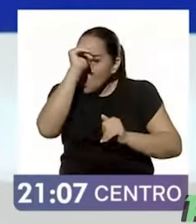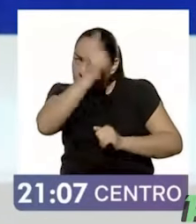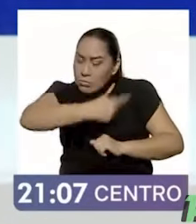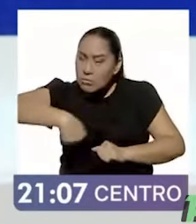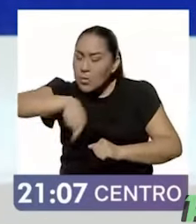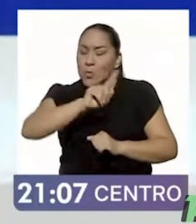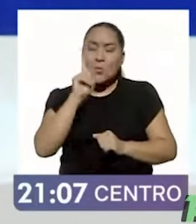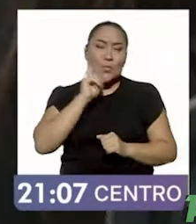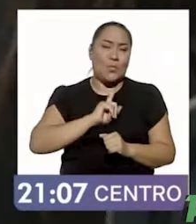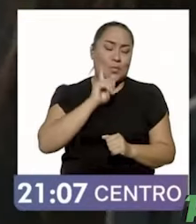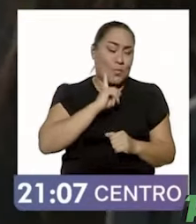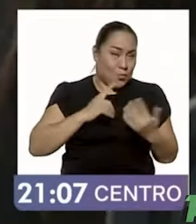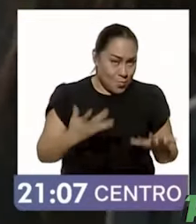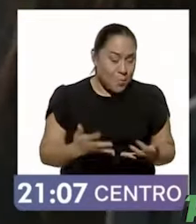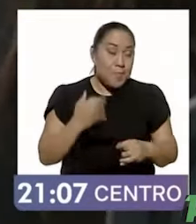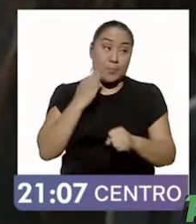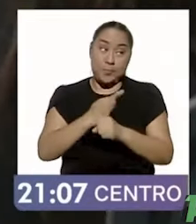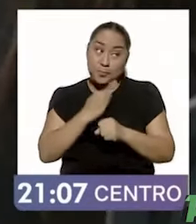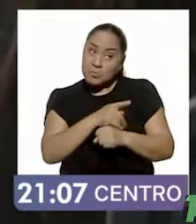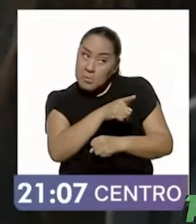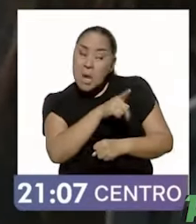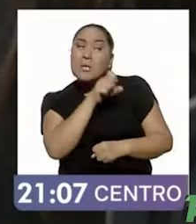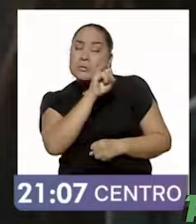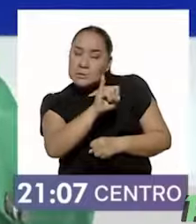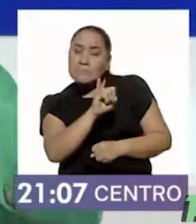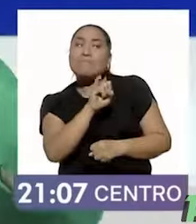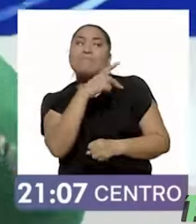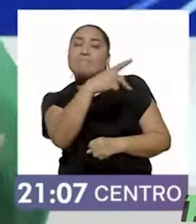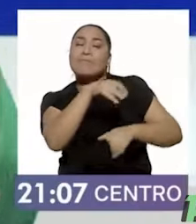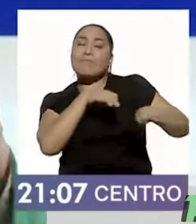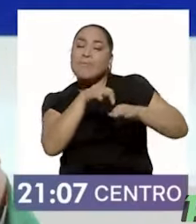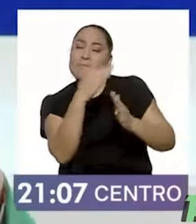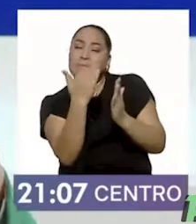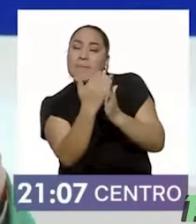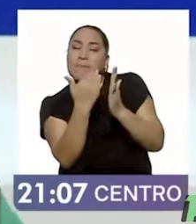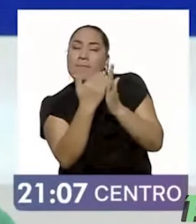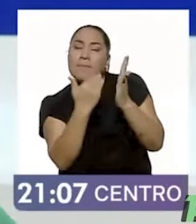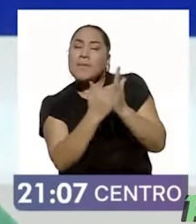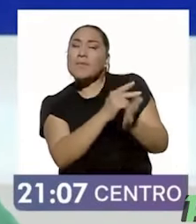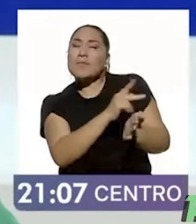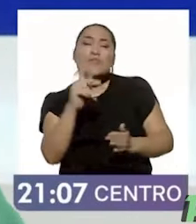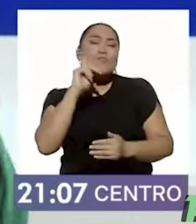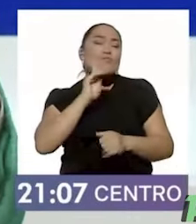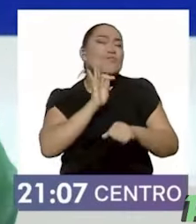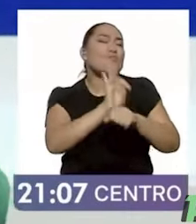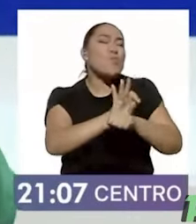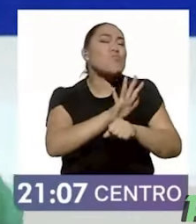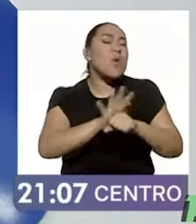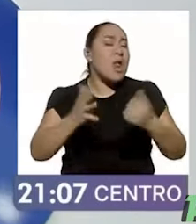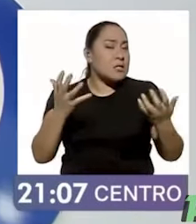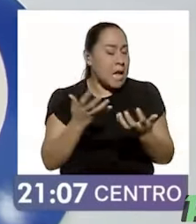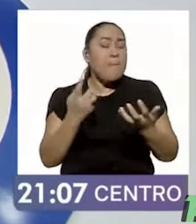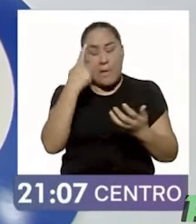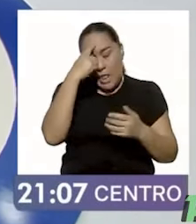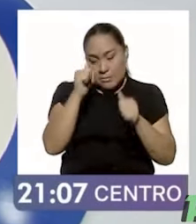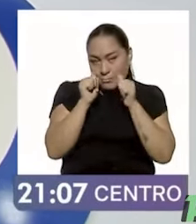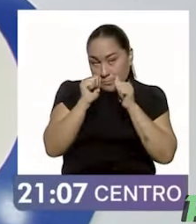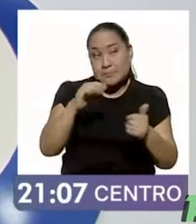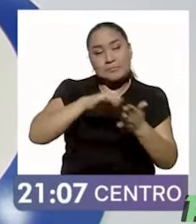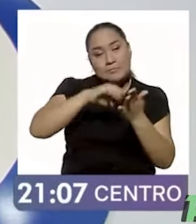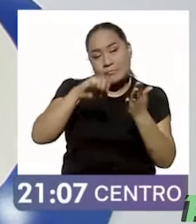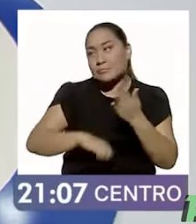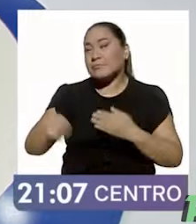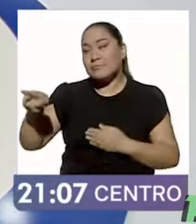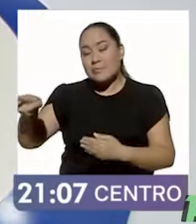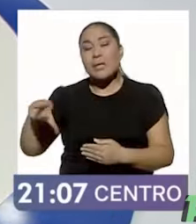la agenda feminista y, claro, dándoles sus soluciones originales, porque las soluciones de Claudia y